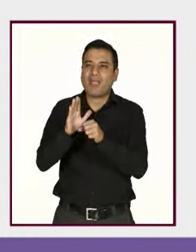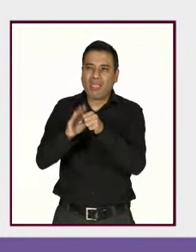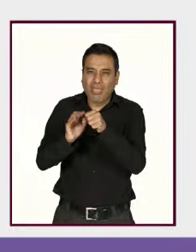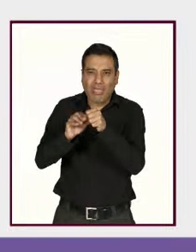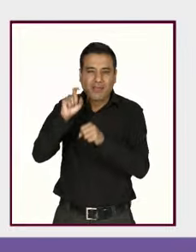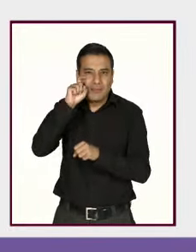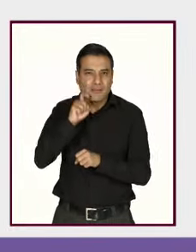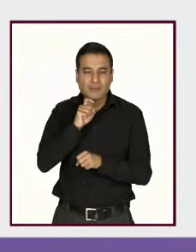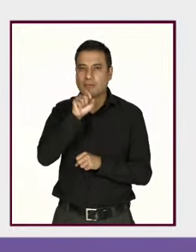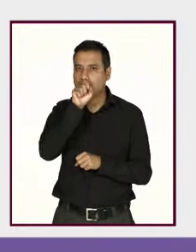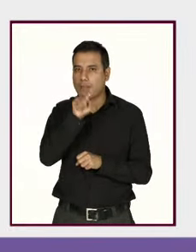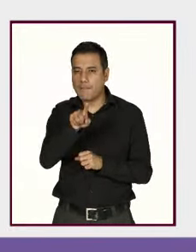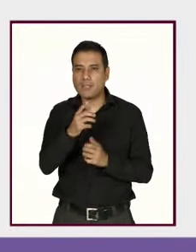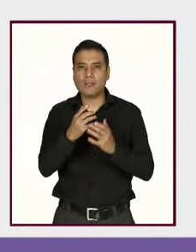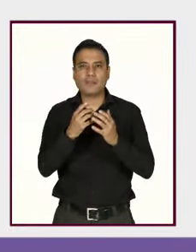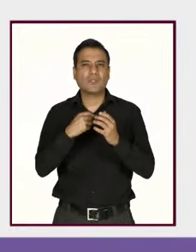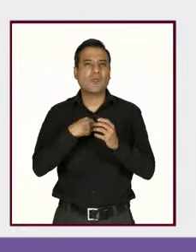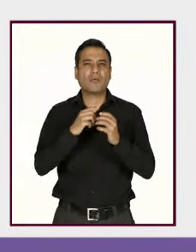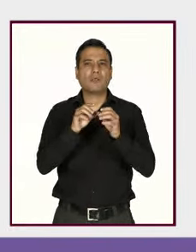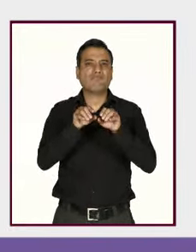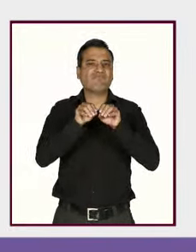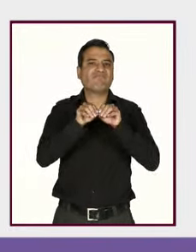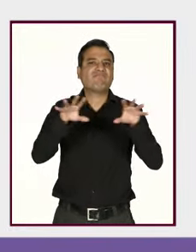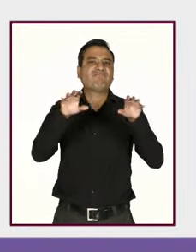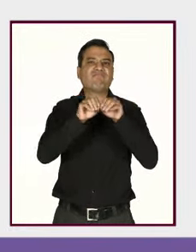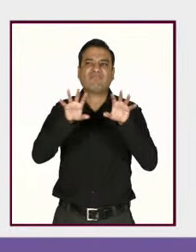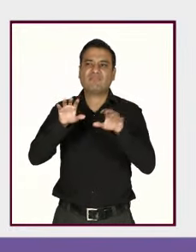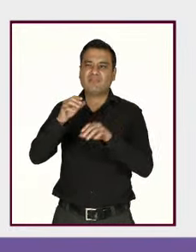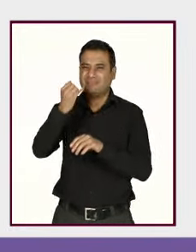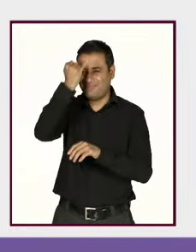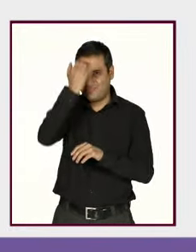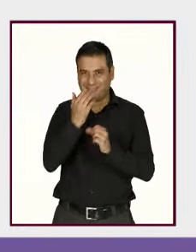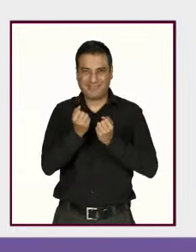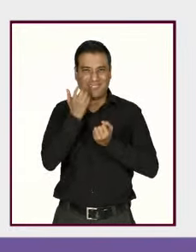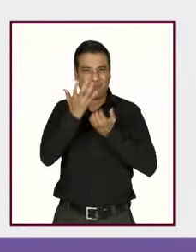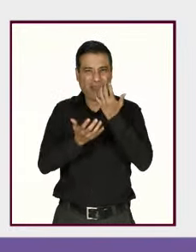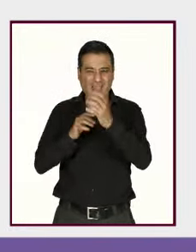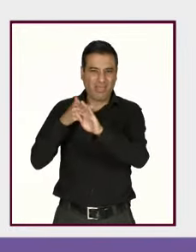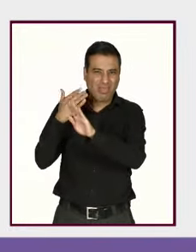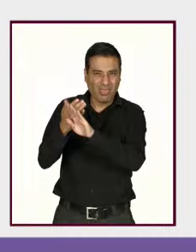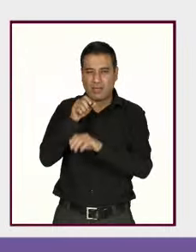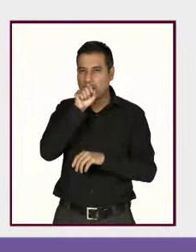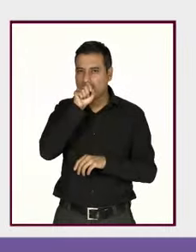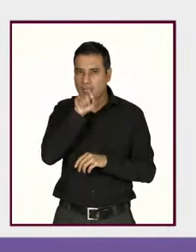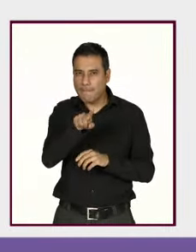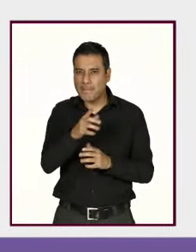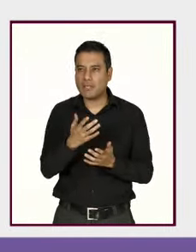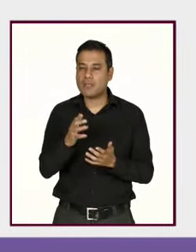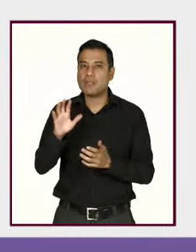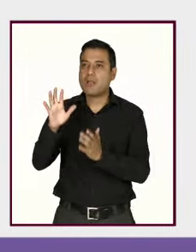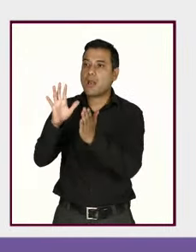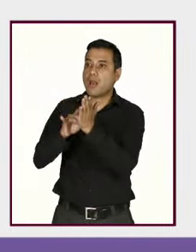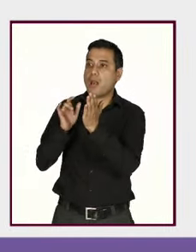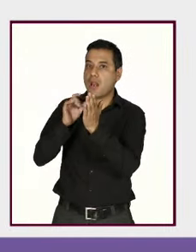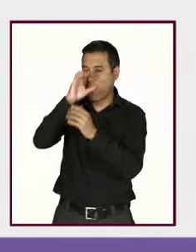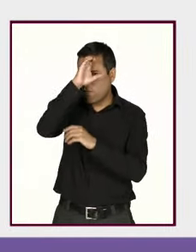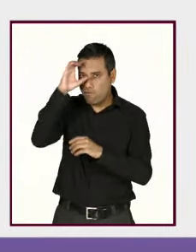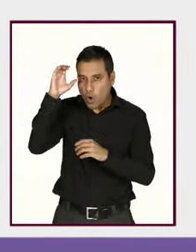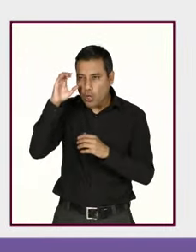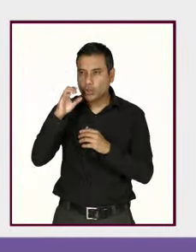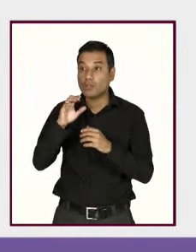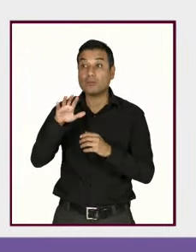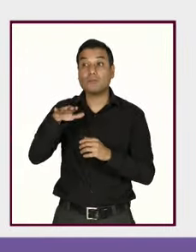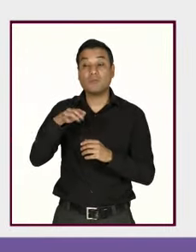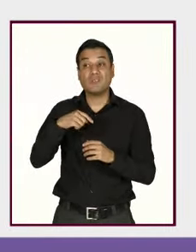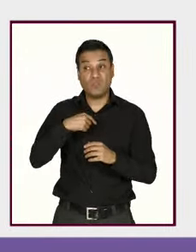las campañas de desprestigio, manipulación o extorsión bajo amenaza de difundir información, incluso el decir, tengo tus fotografías, las